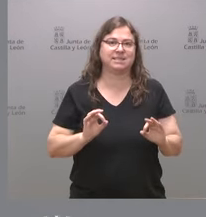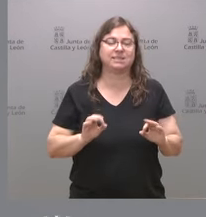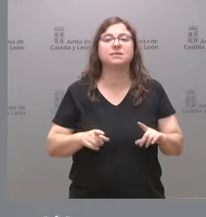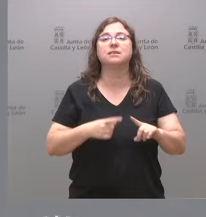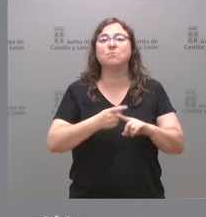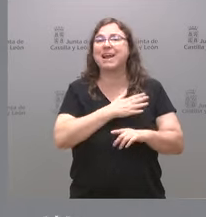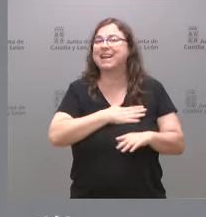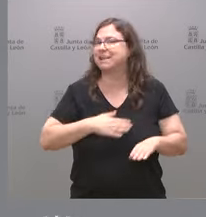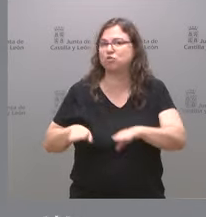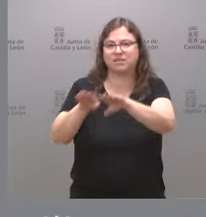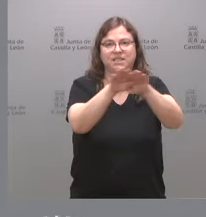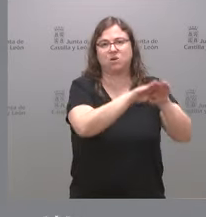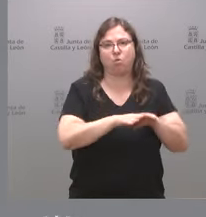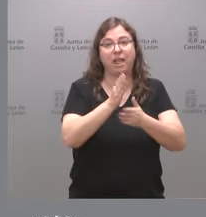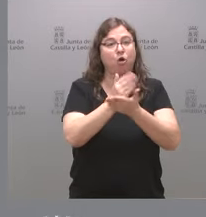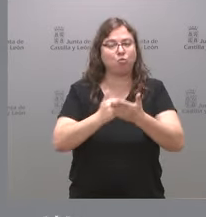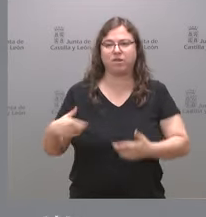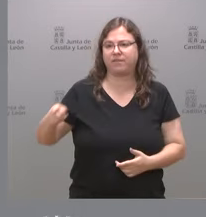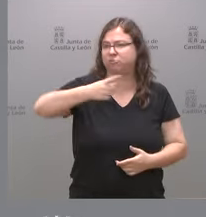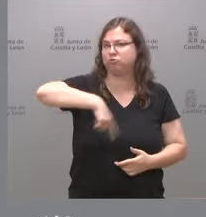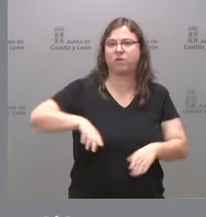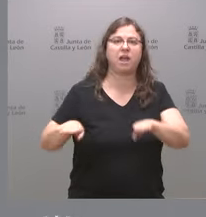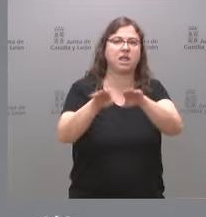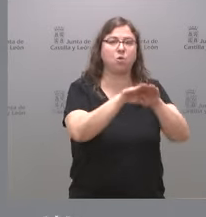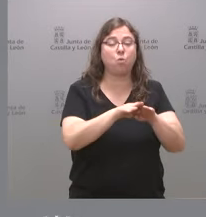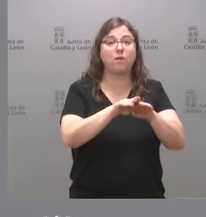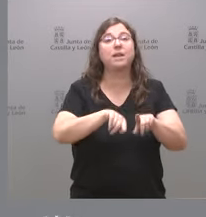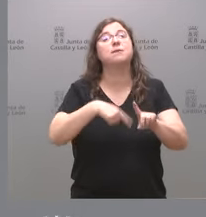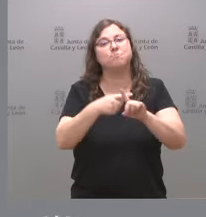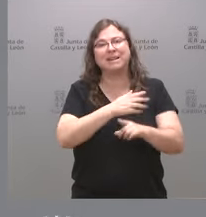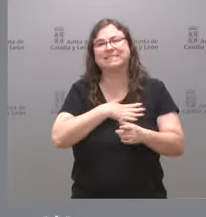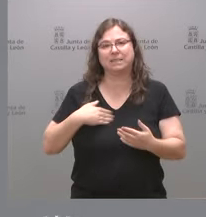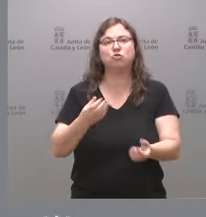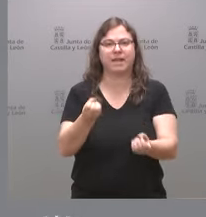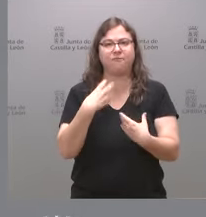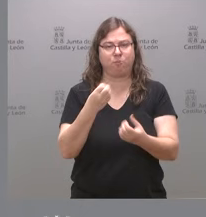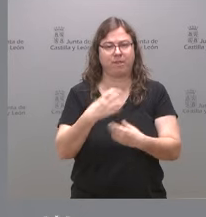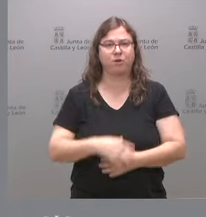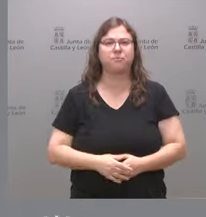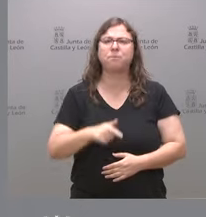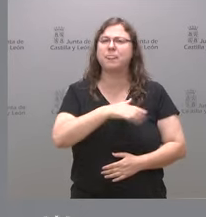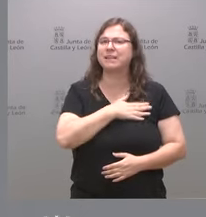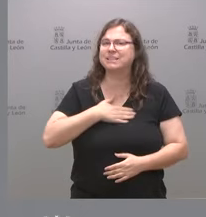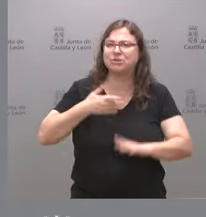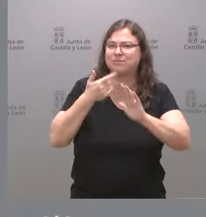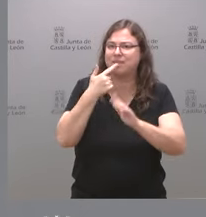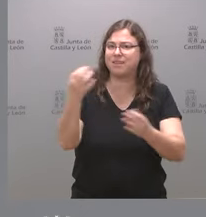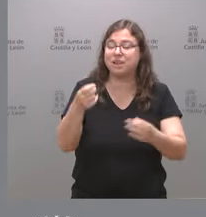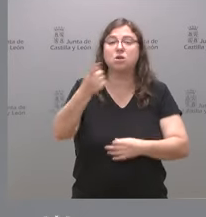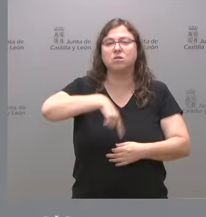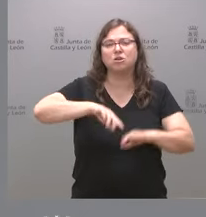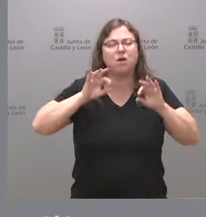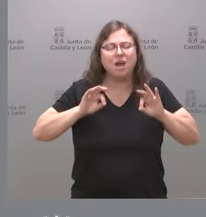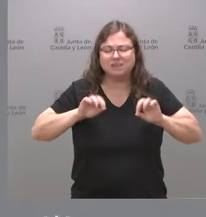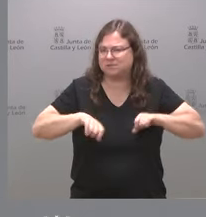igualdad entre todas las comunidades autónomas y también información. ¿Qué quiero decir con esto? Que, lógicamente, siempre hemos sido tierra de